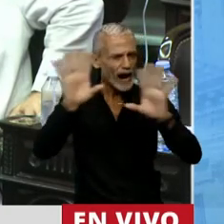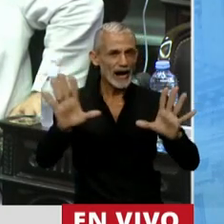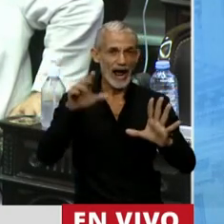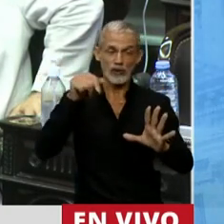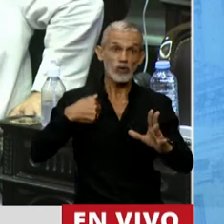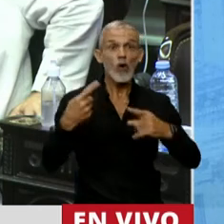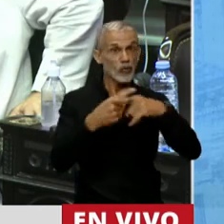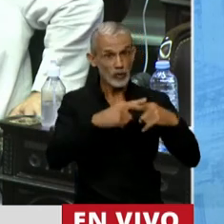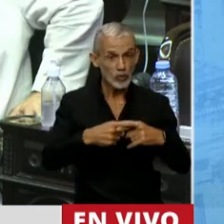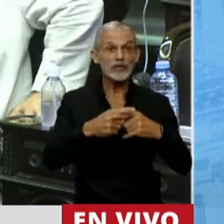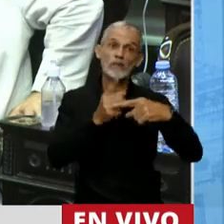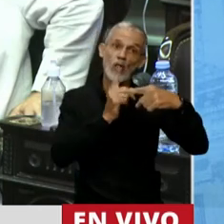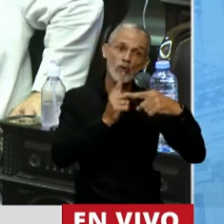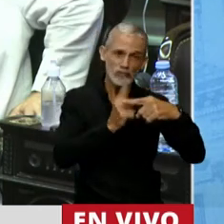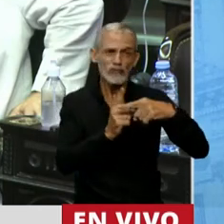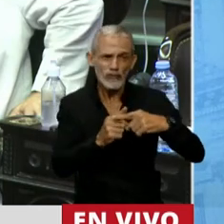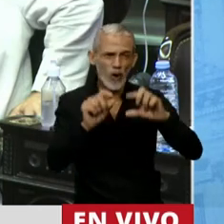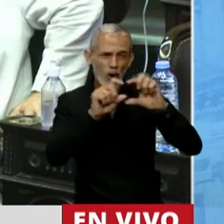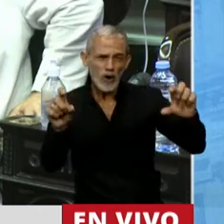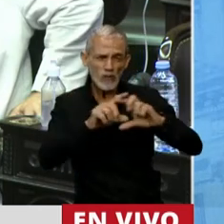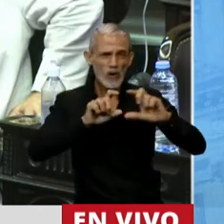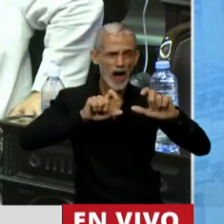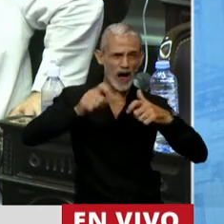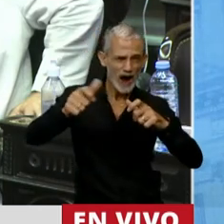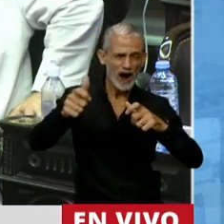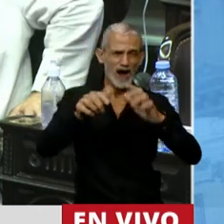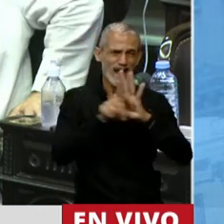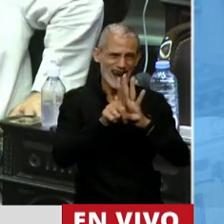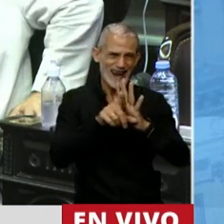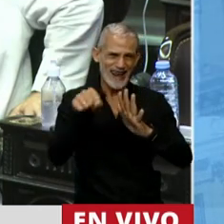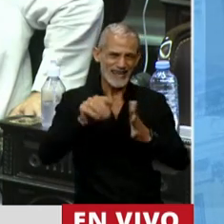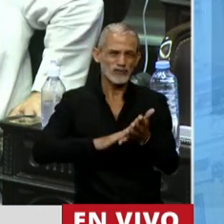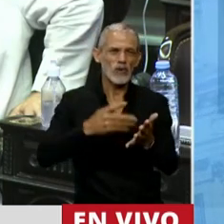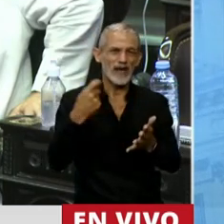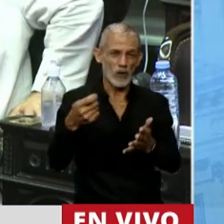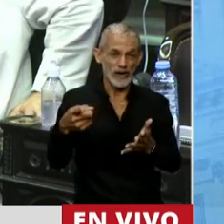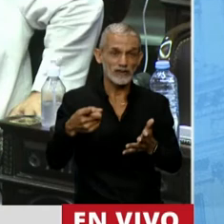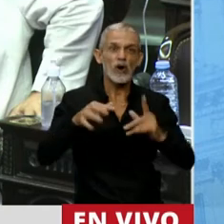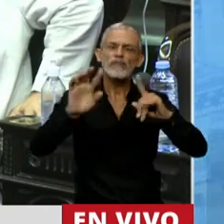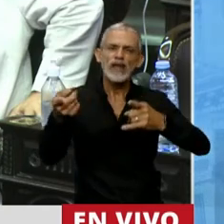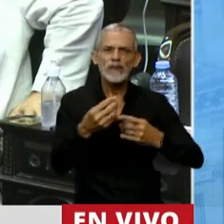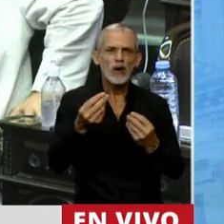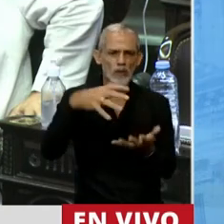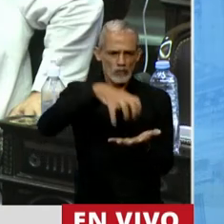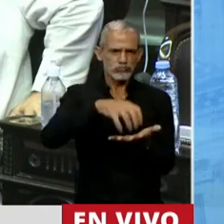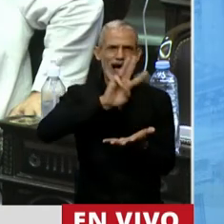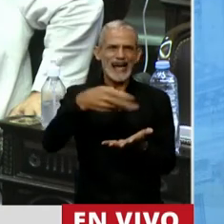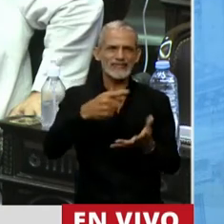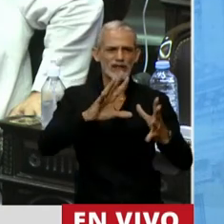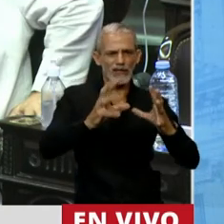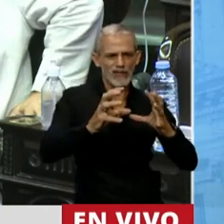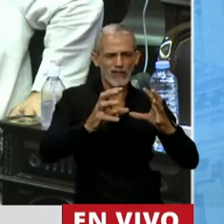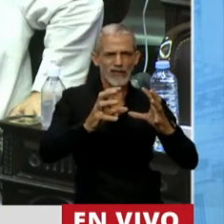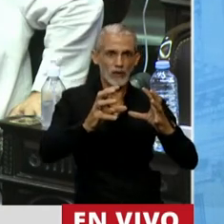solo discutimos la fórmula de movilidad jubilatoria, también discutimos cómo poner de pie un organismo como el ANSES que